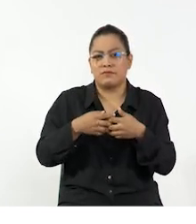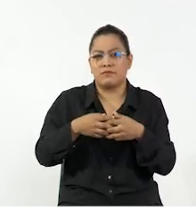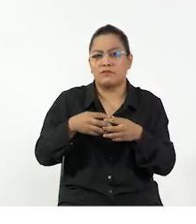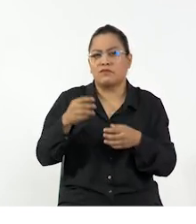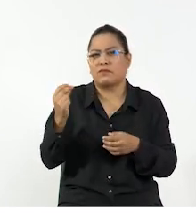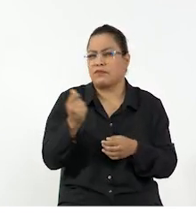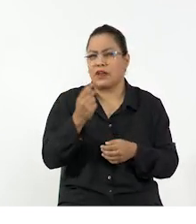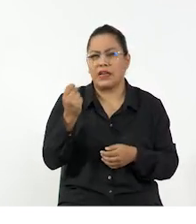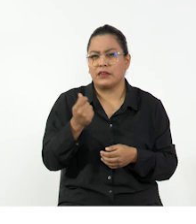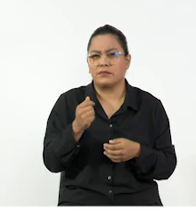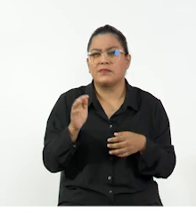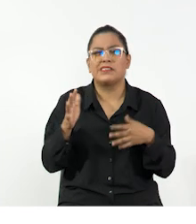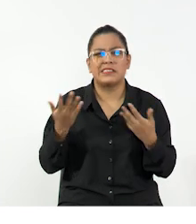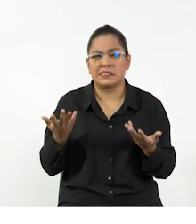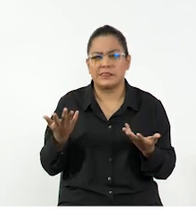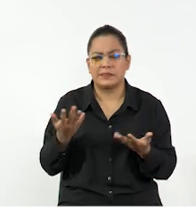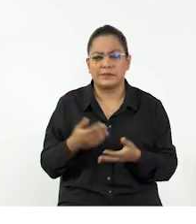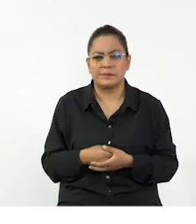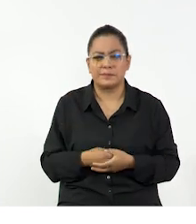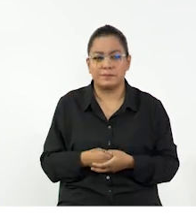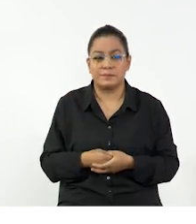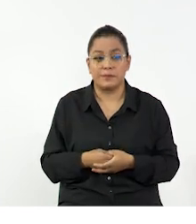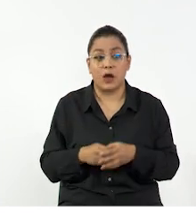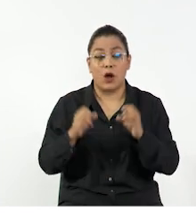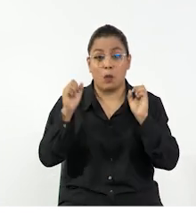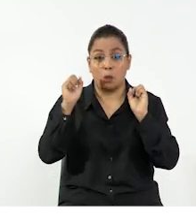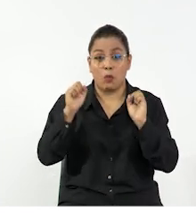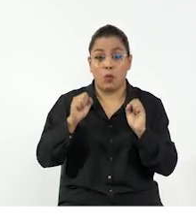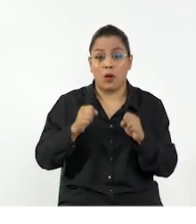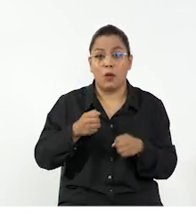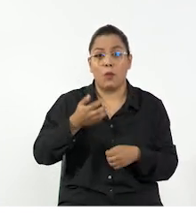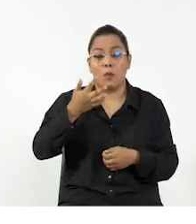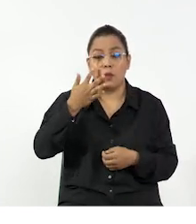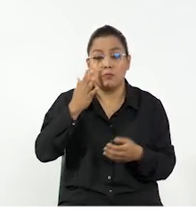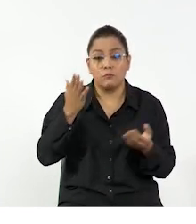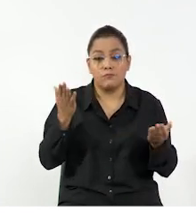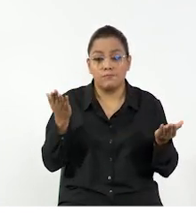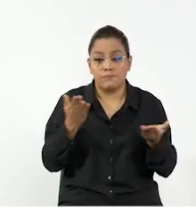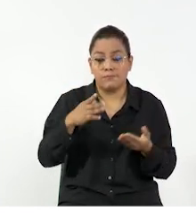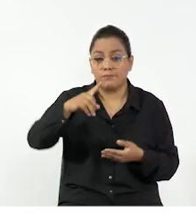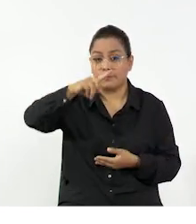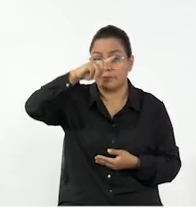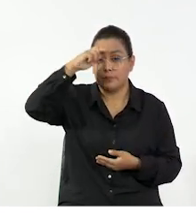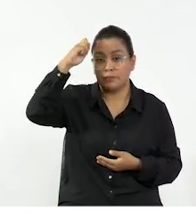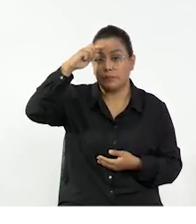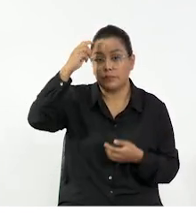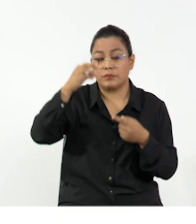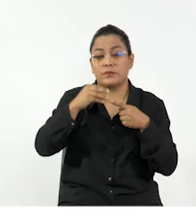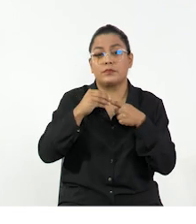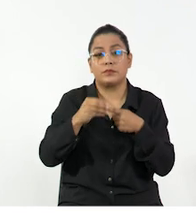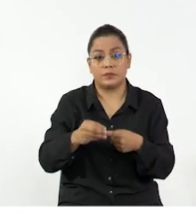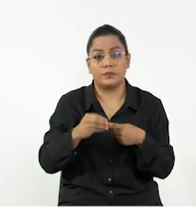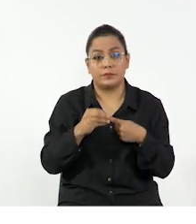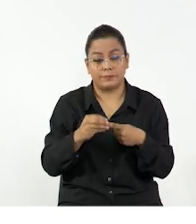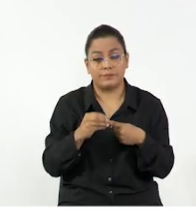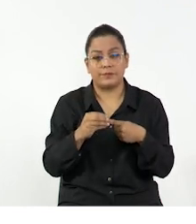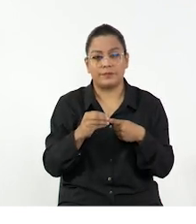las máquinas simples. ¿Pero qué son las máquinas simples? Son aquellas que nos permiten desempeñar un trabajo